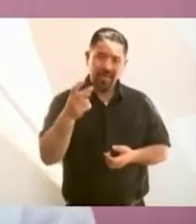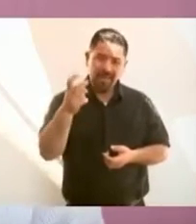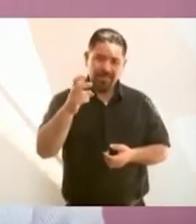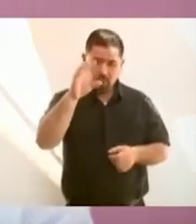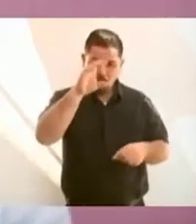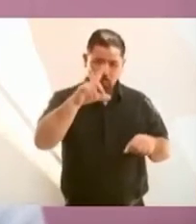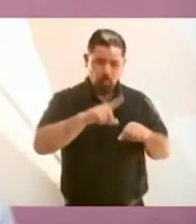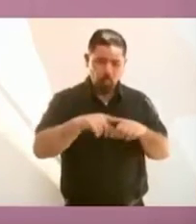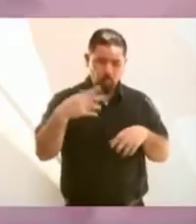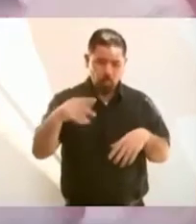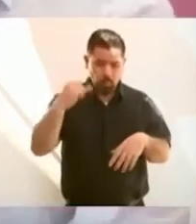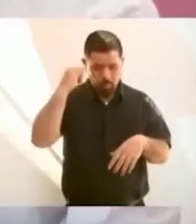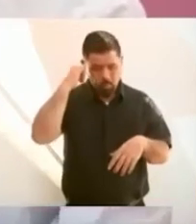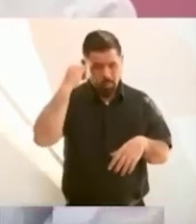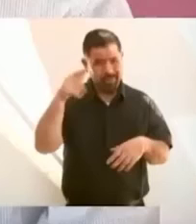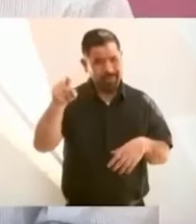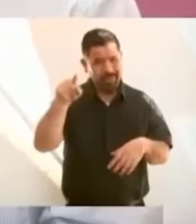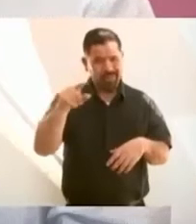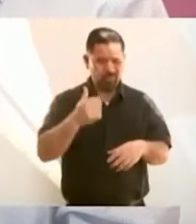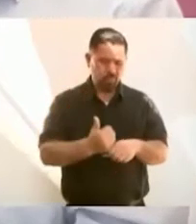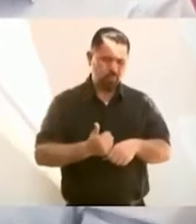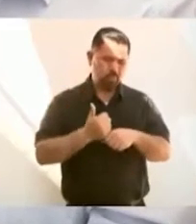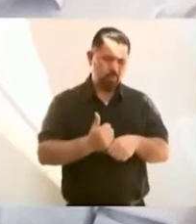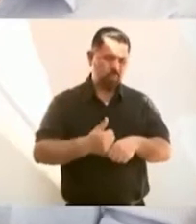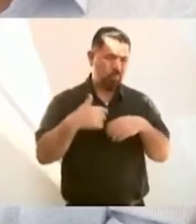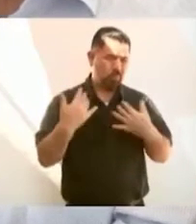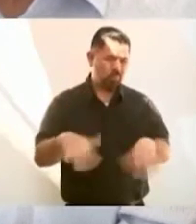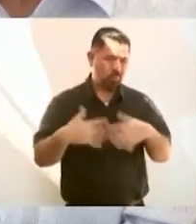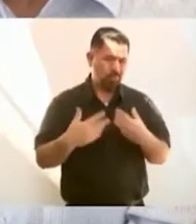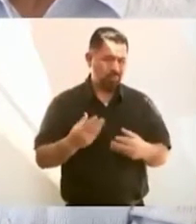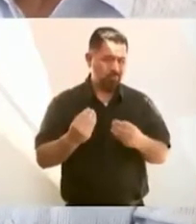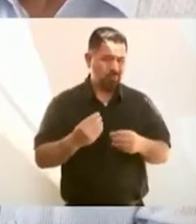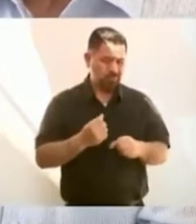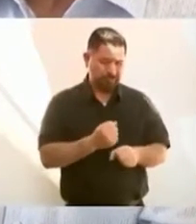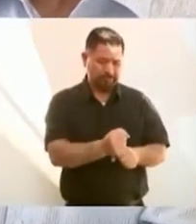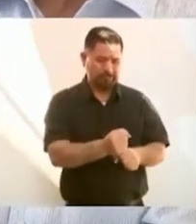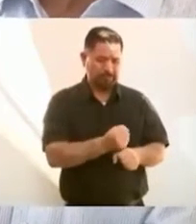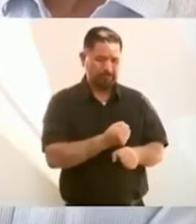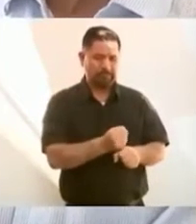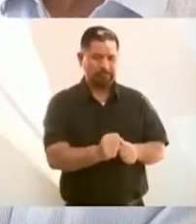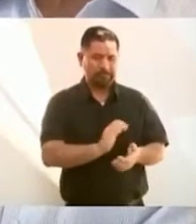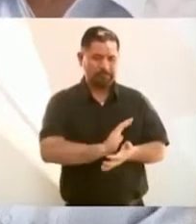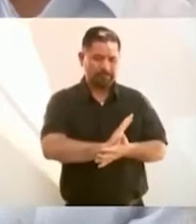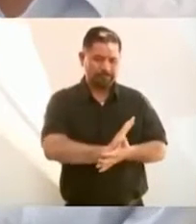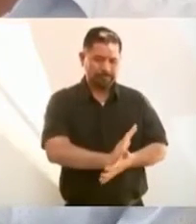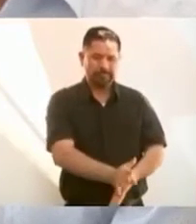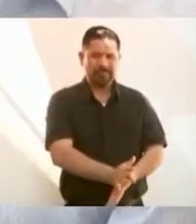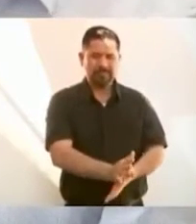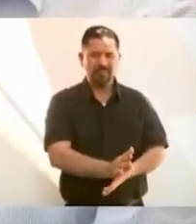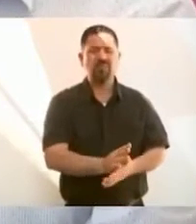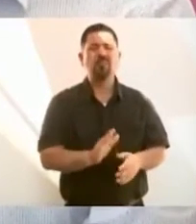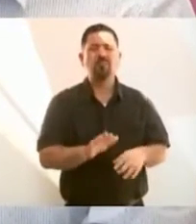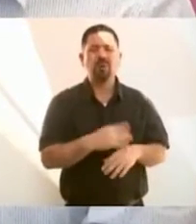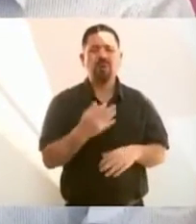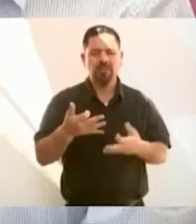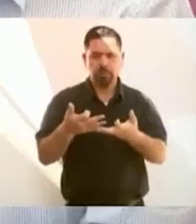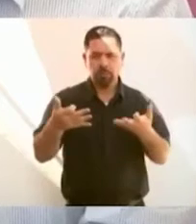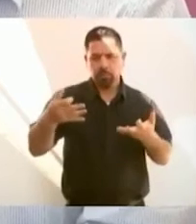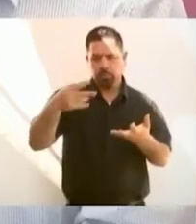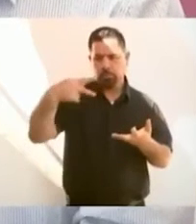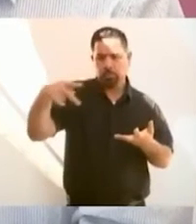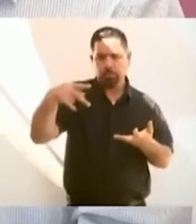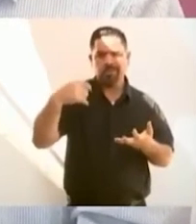sufrió de represión. Cuando querían quitarles sus tierras